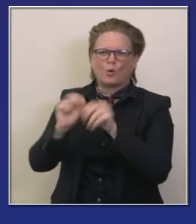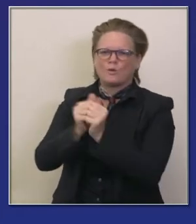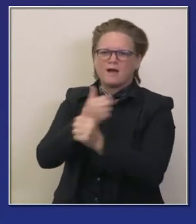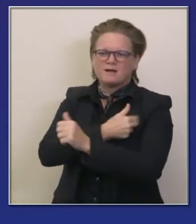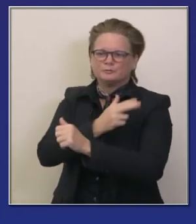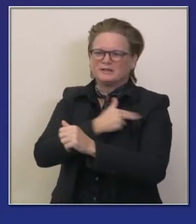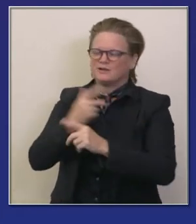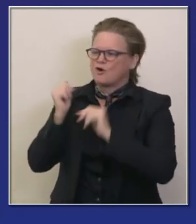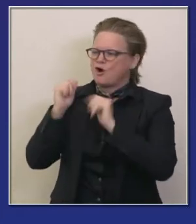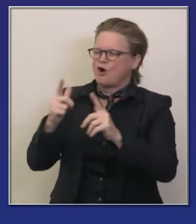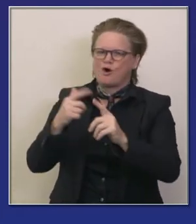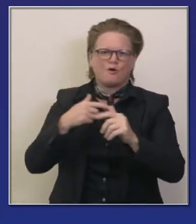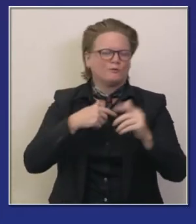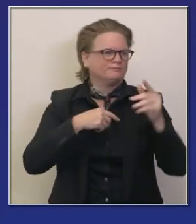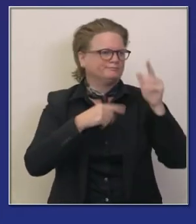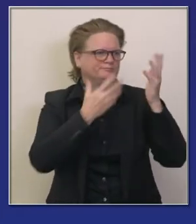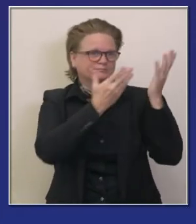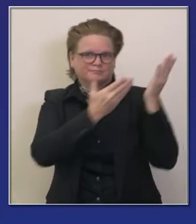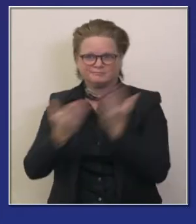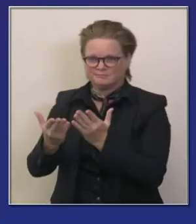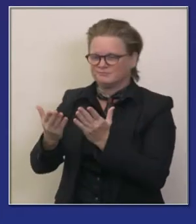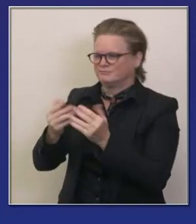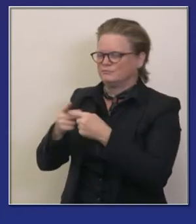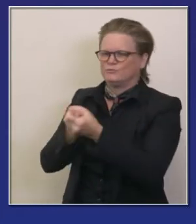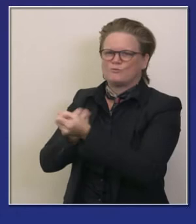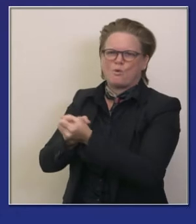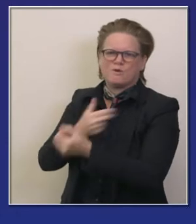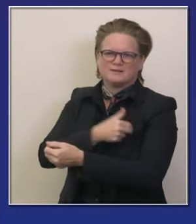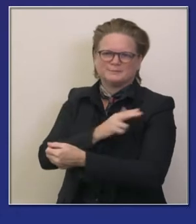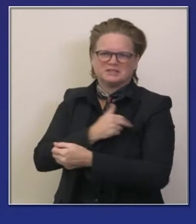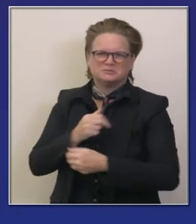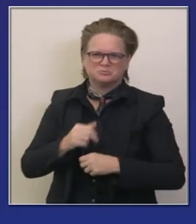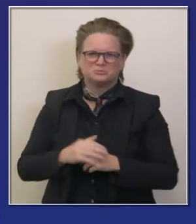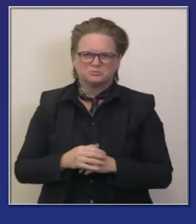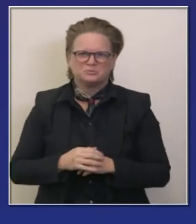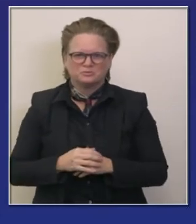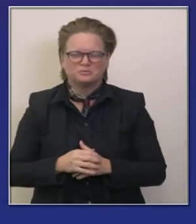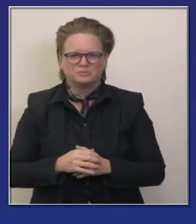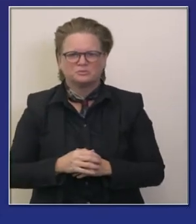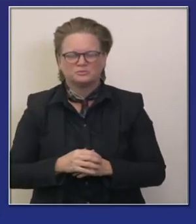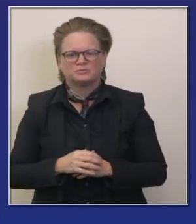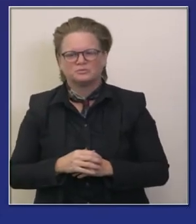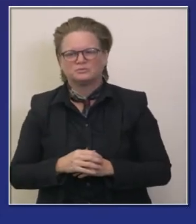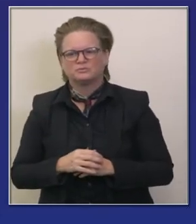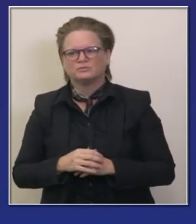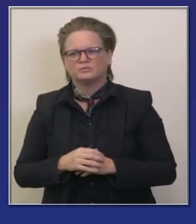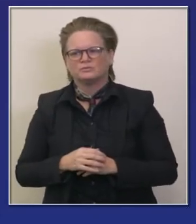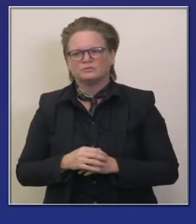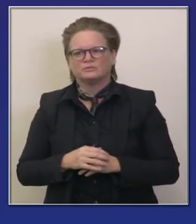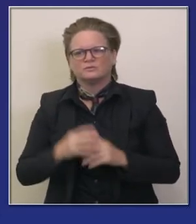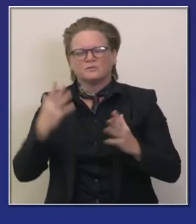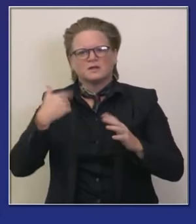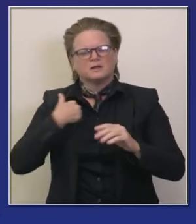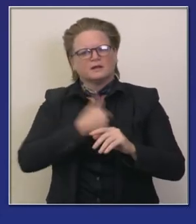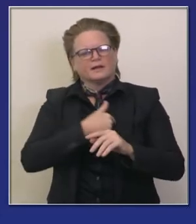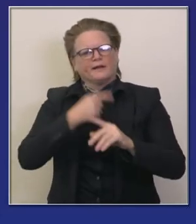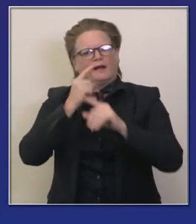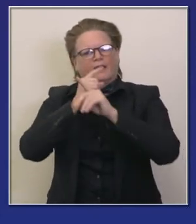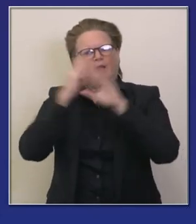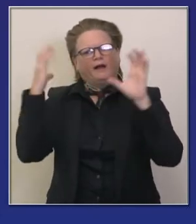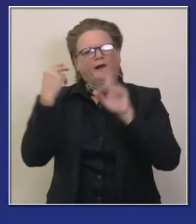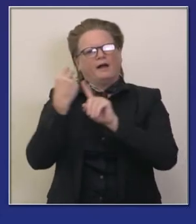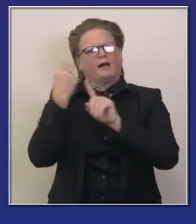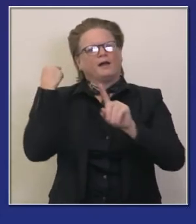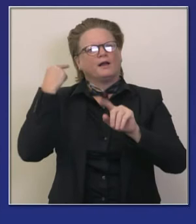poder suplementar y aumentar el sistema ya existente de distribución hubo cierto sentido de que no había precedente en la historia